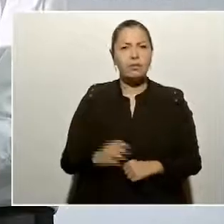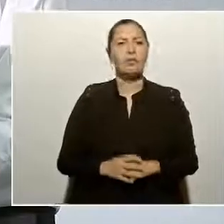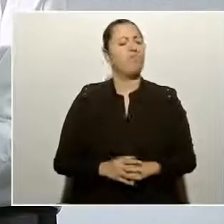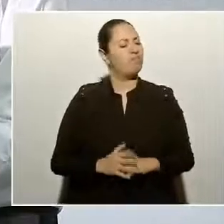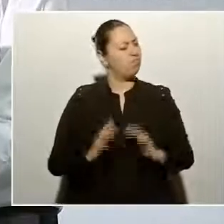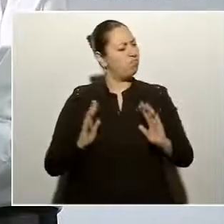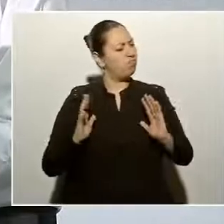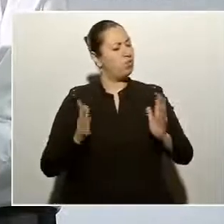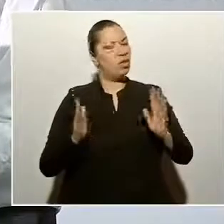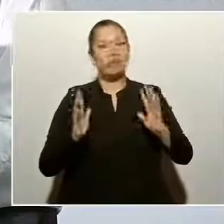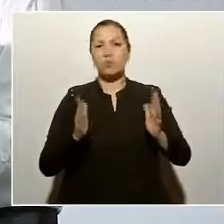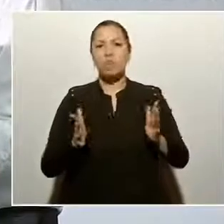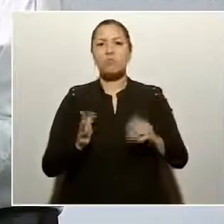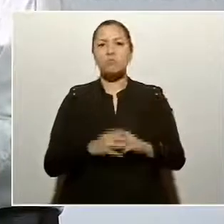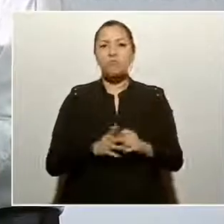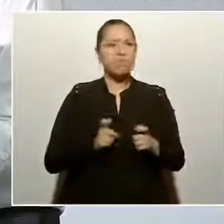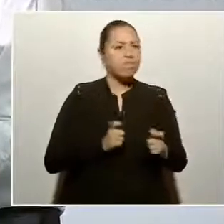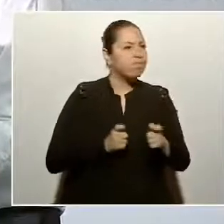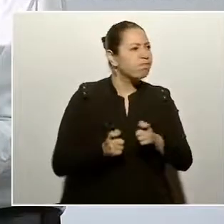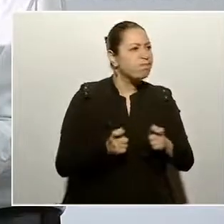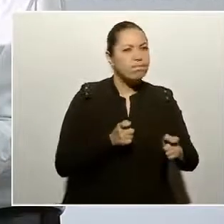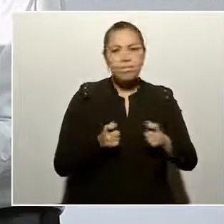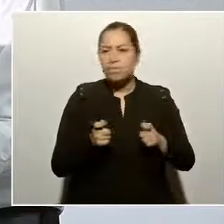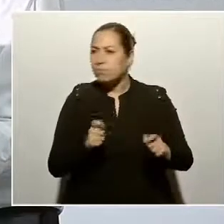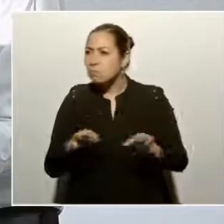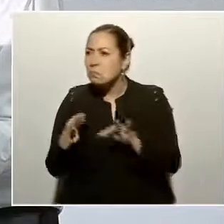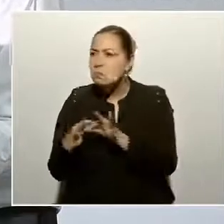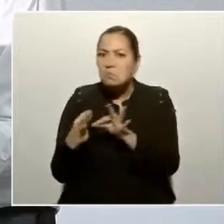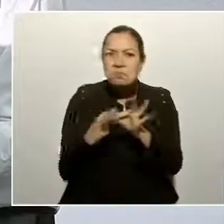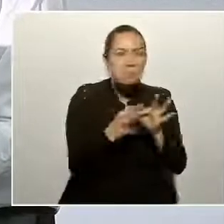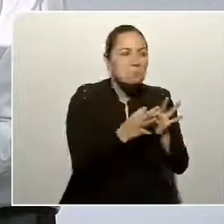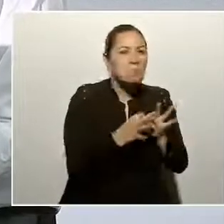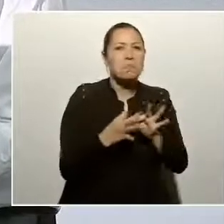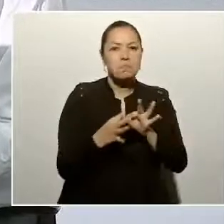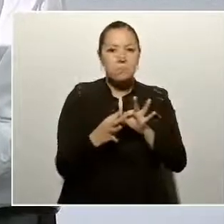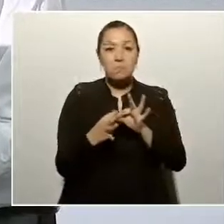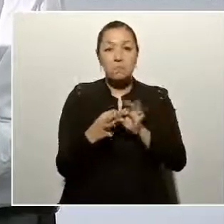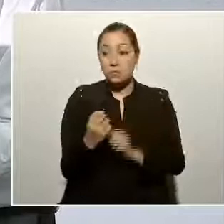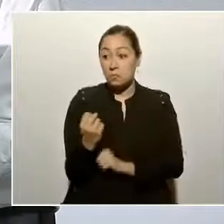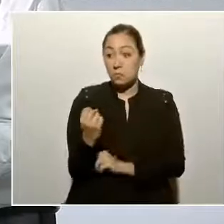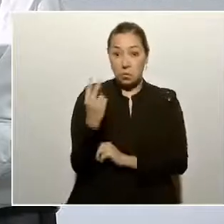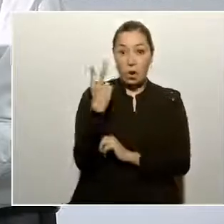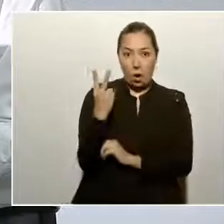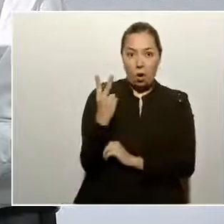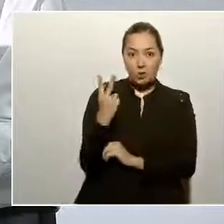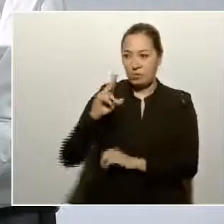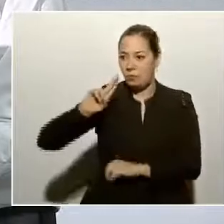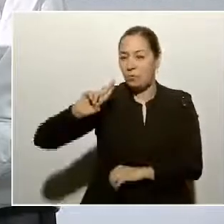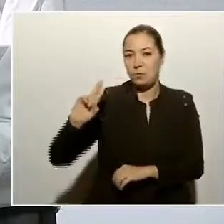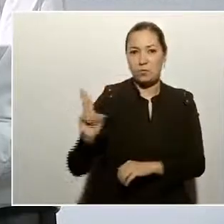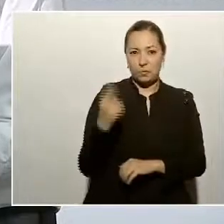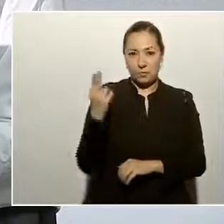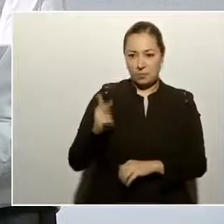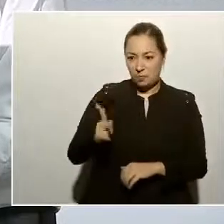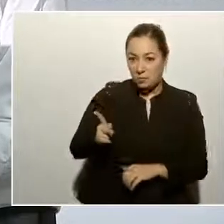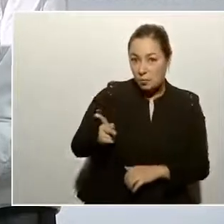ya están funcionando dos universidades públicas.